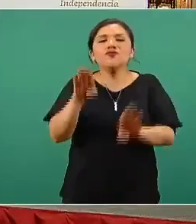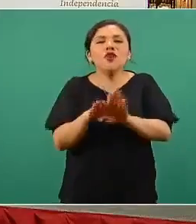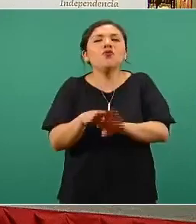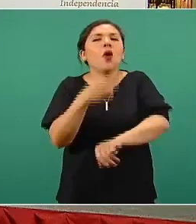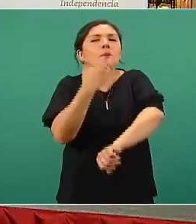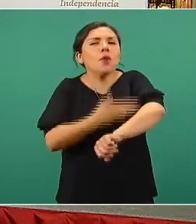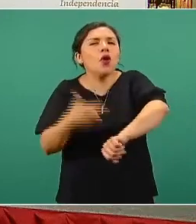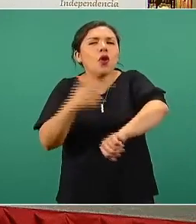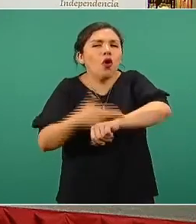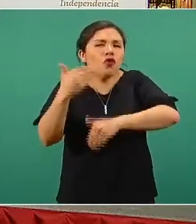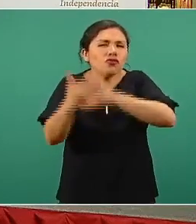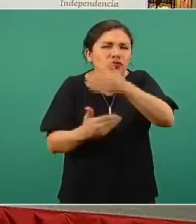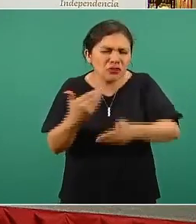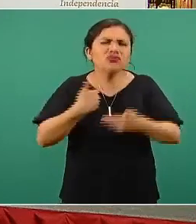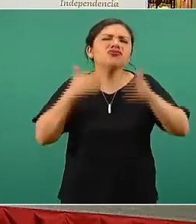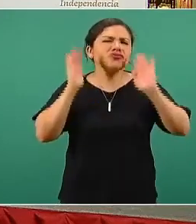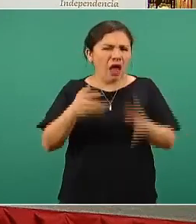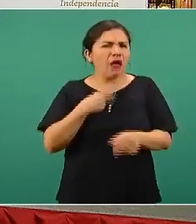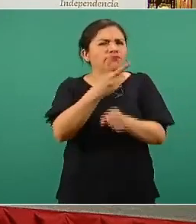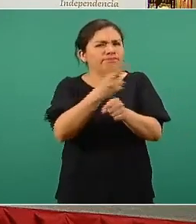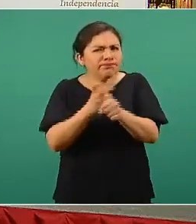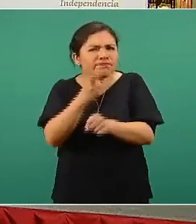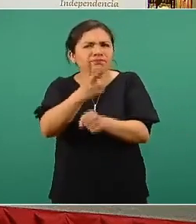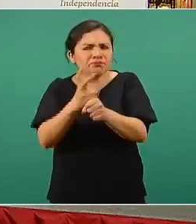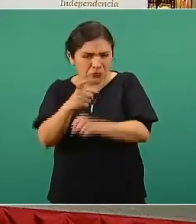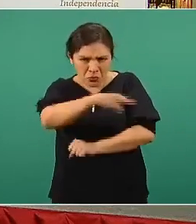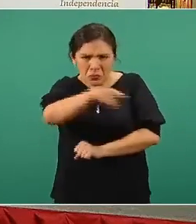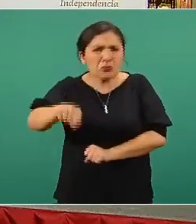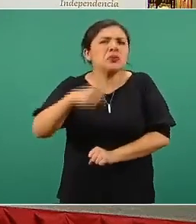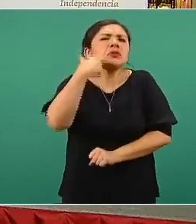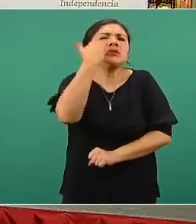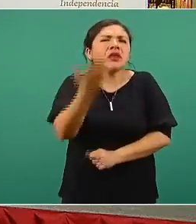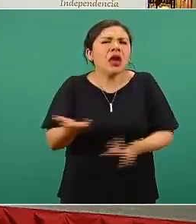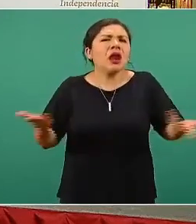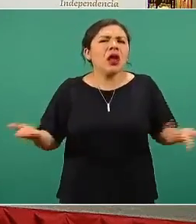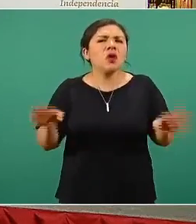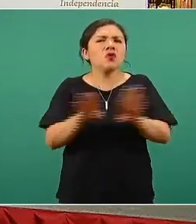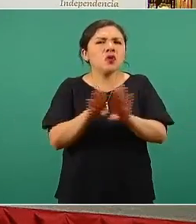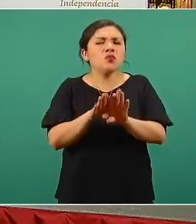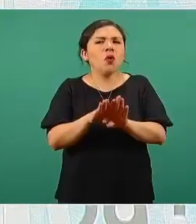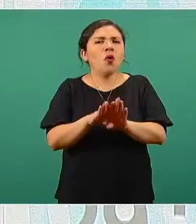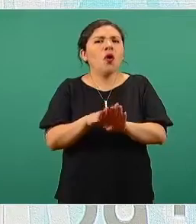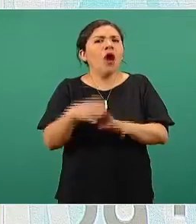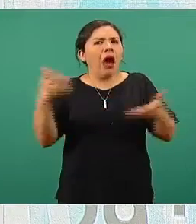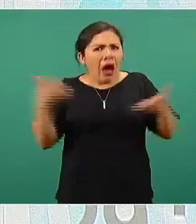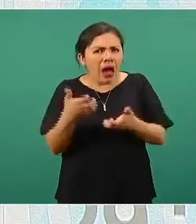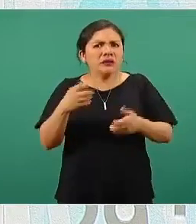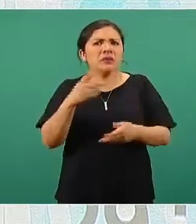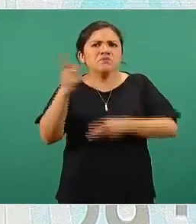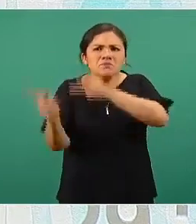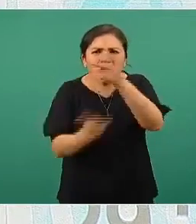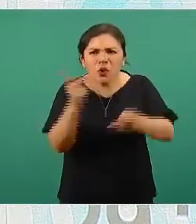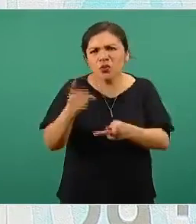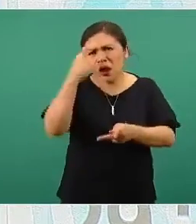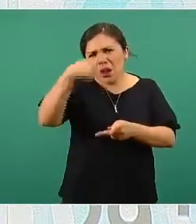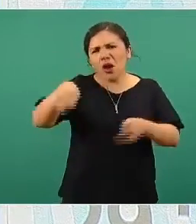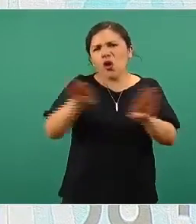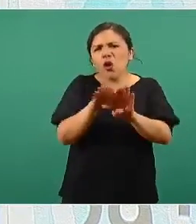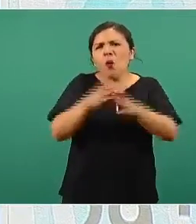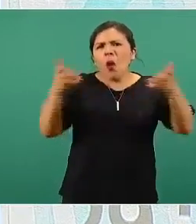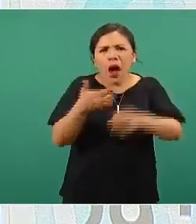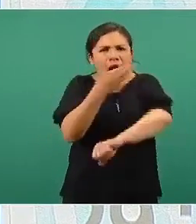Desde luego hemos invitado y seguimos invitando a quien quiera que hacer un reportaje sobre este proceso,